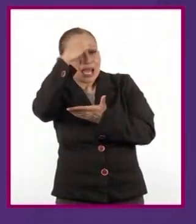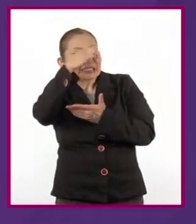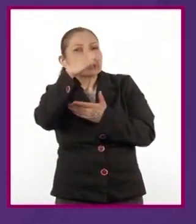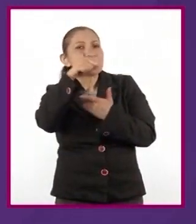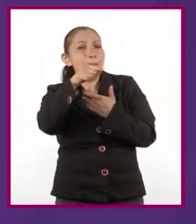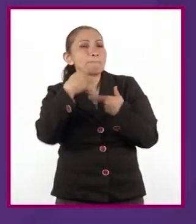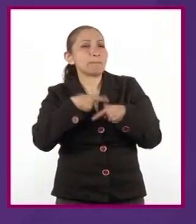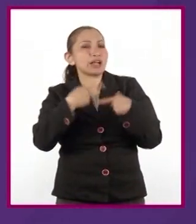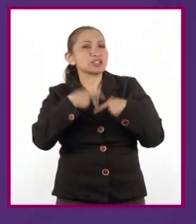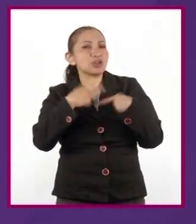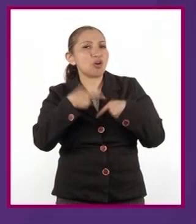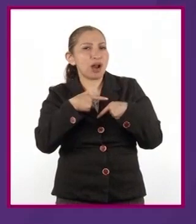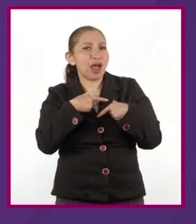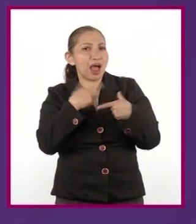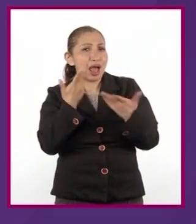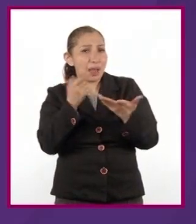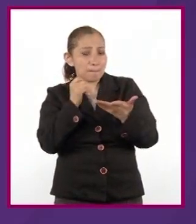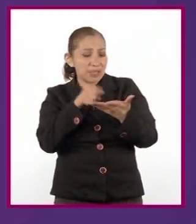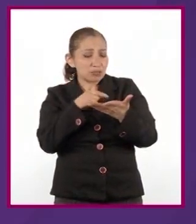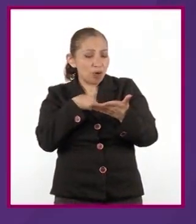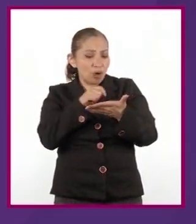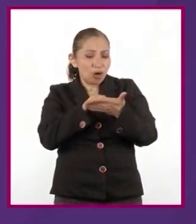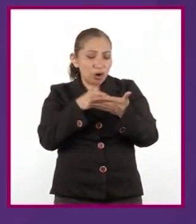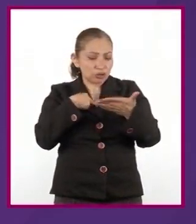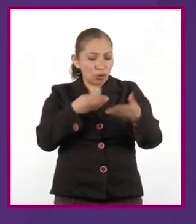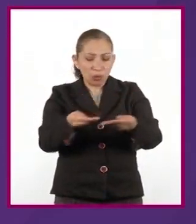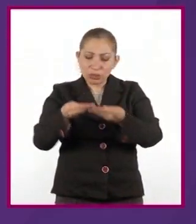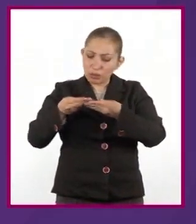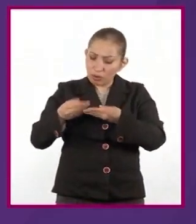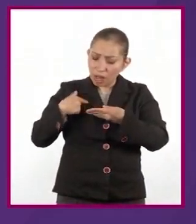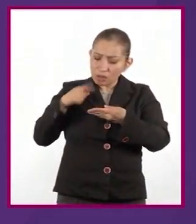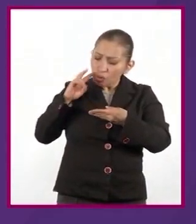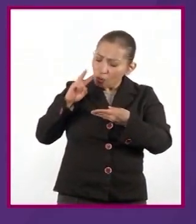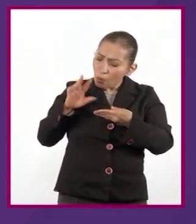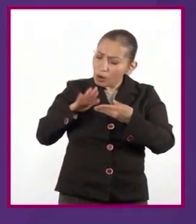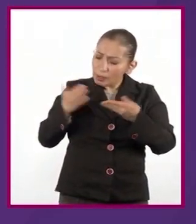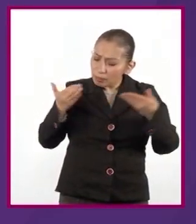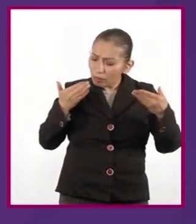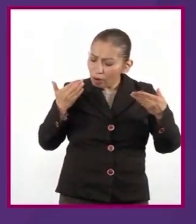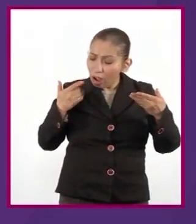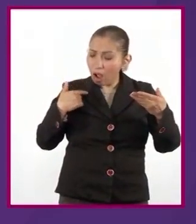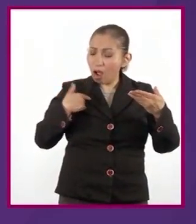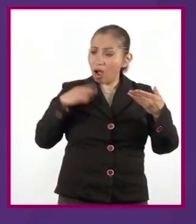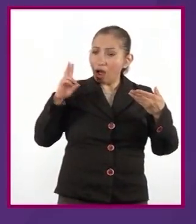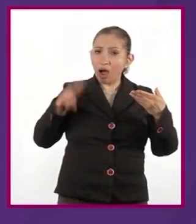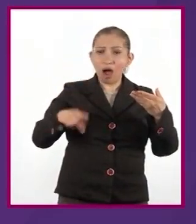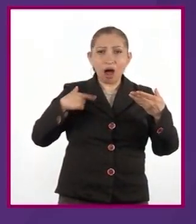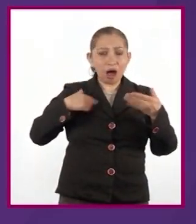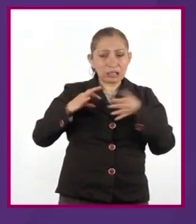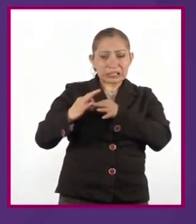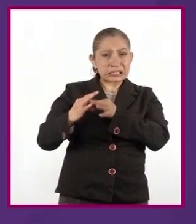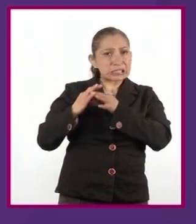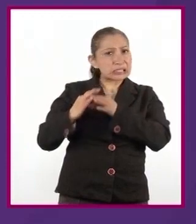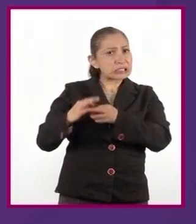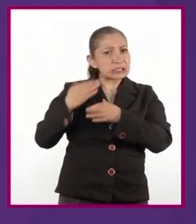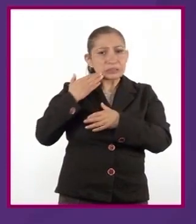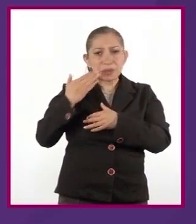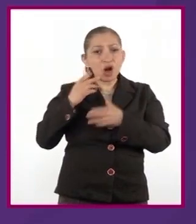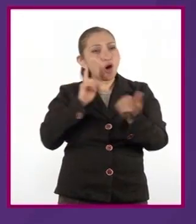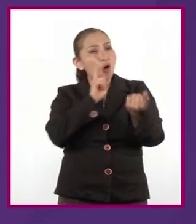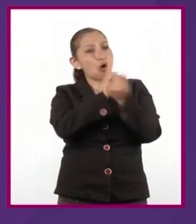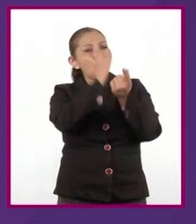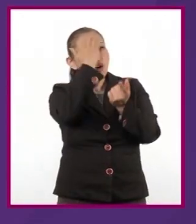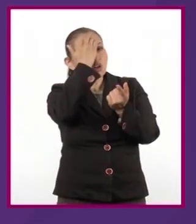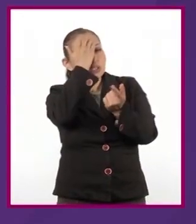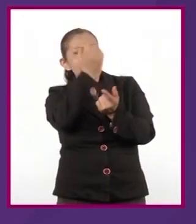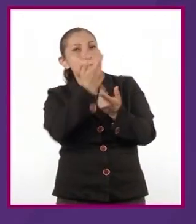autor del prólogo, pues cuándo se encontró este libro, si tuvo o no relación con el autor, en fin.